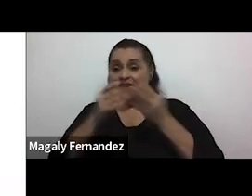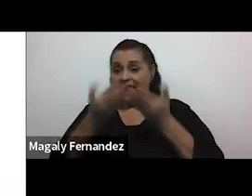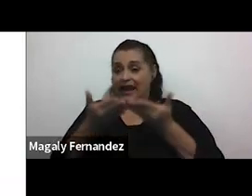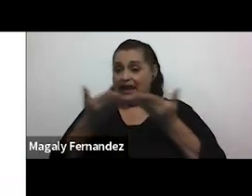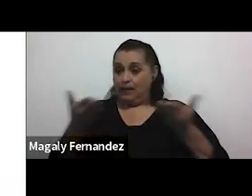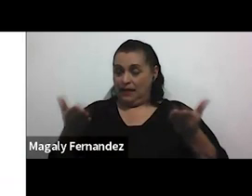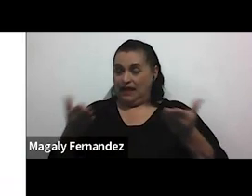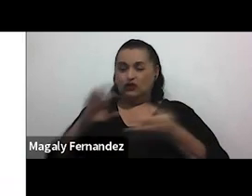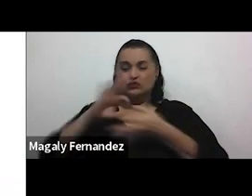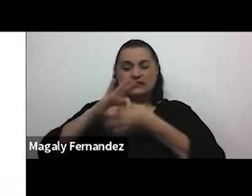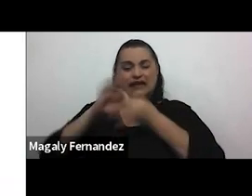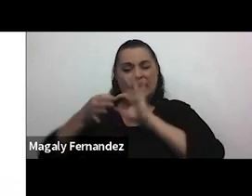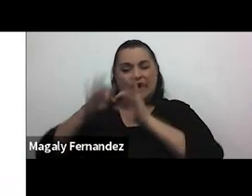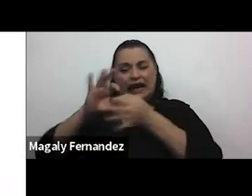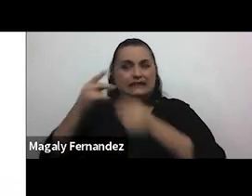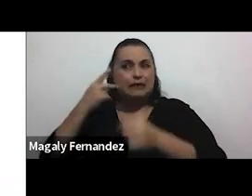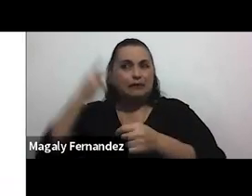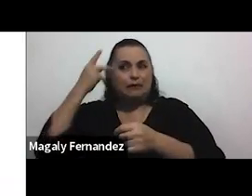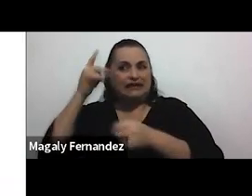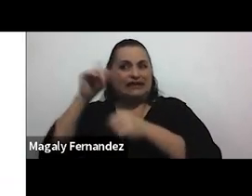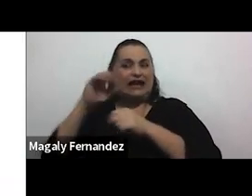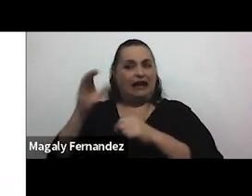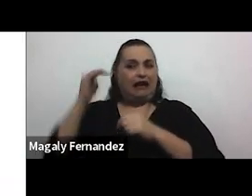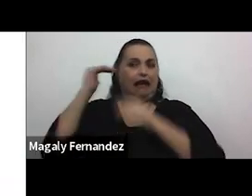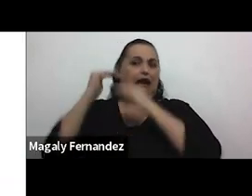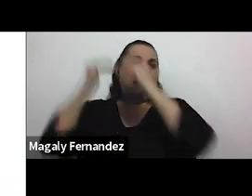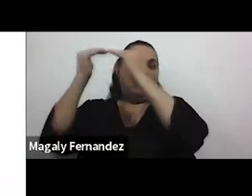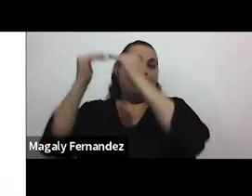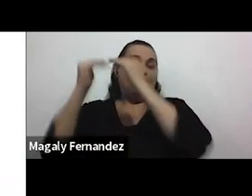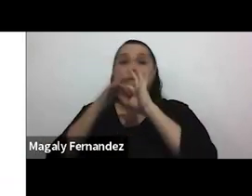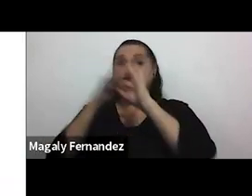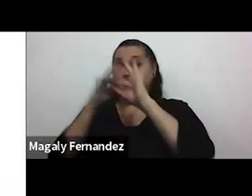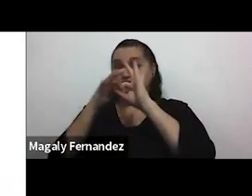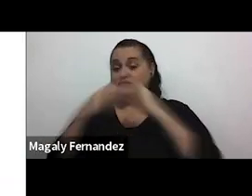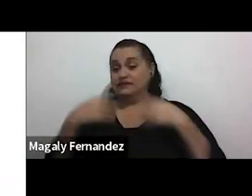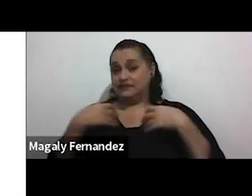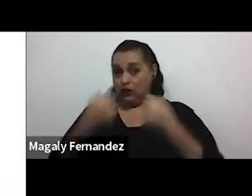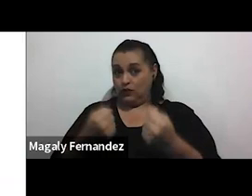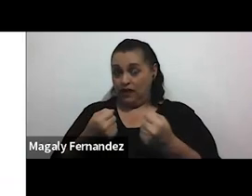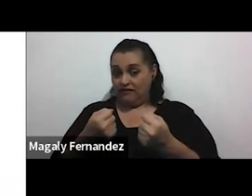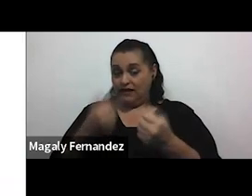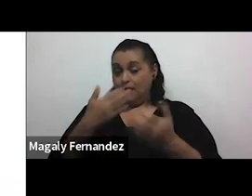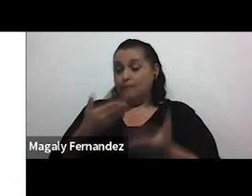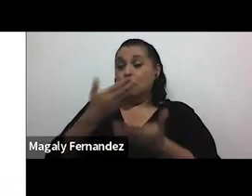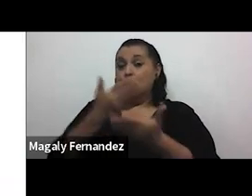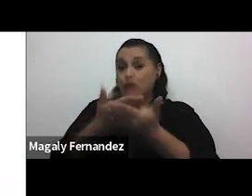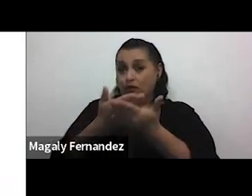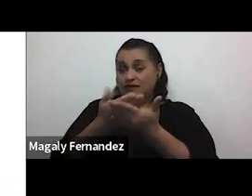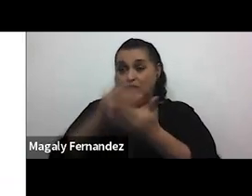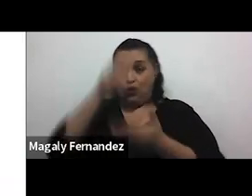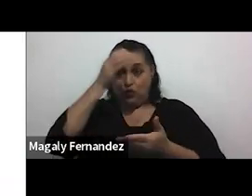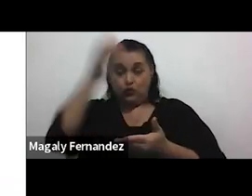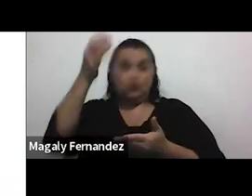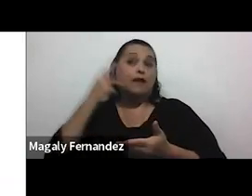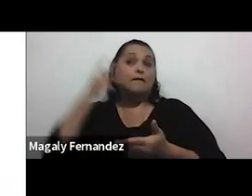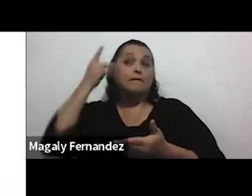heredados en cuanto a lo que puede ser o no una relación saludable. desde la propuesta de la cultura patriarcal de la mano